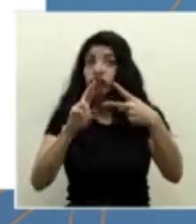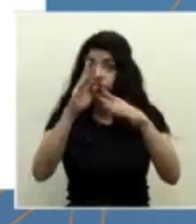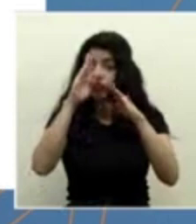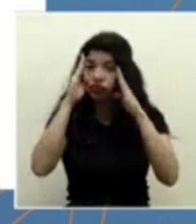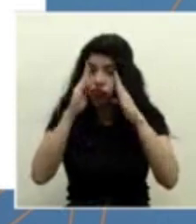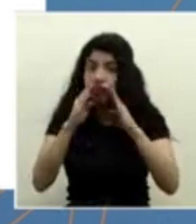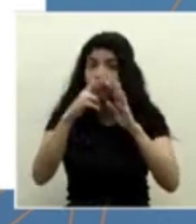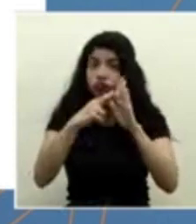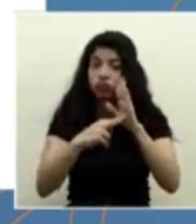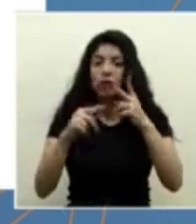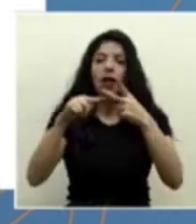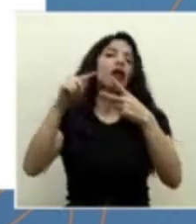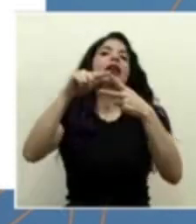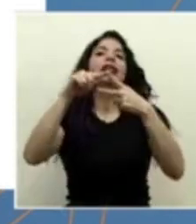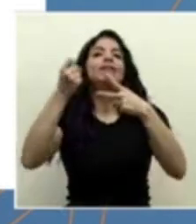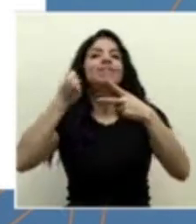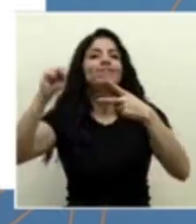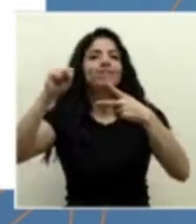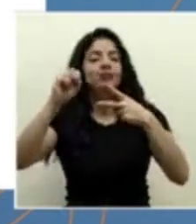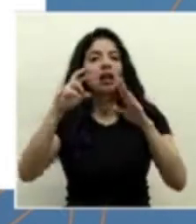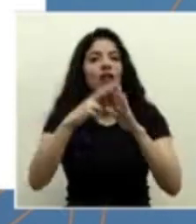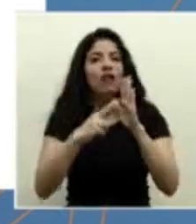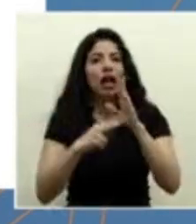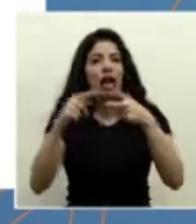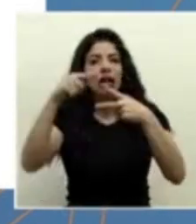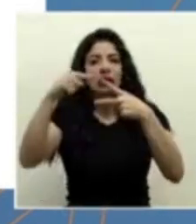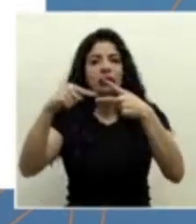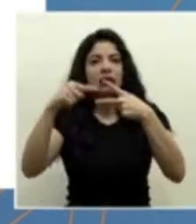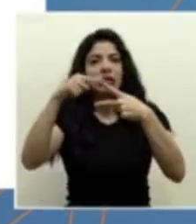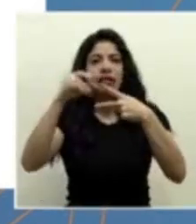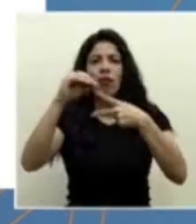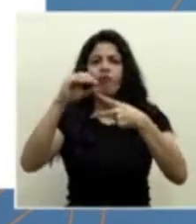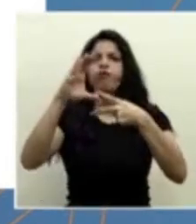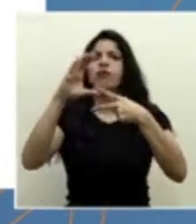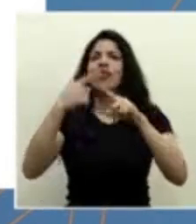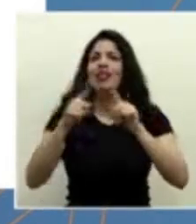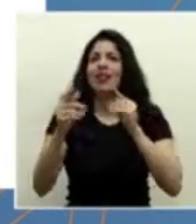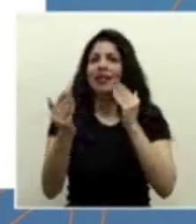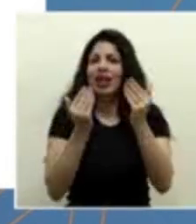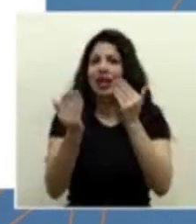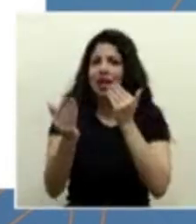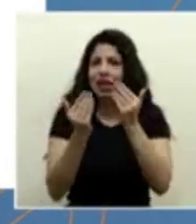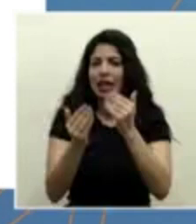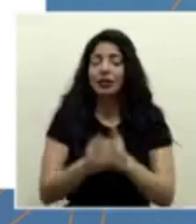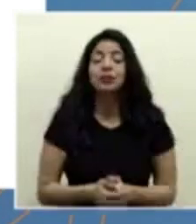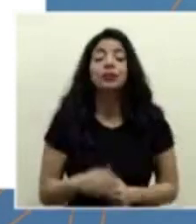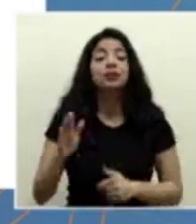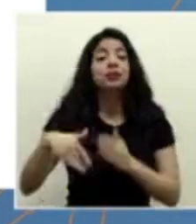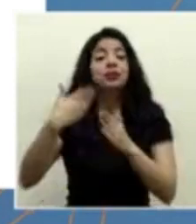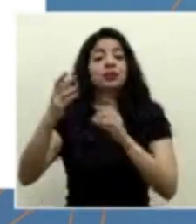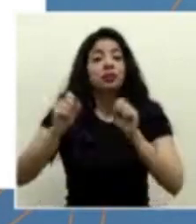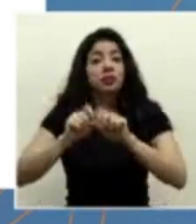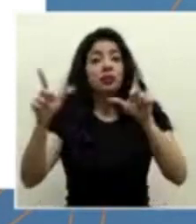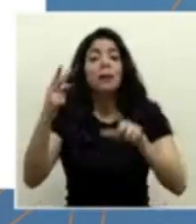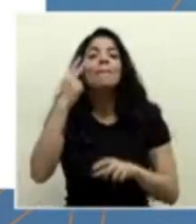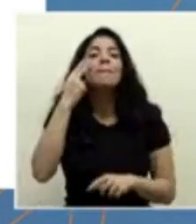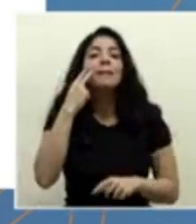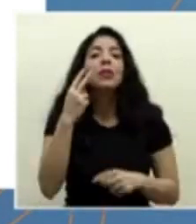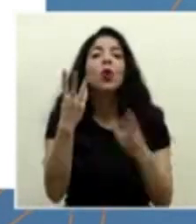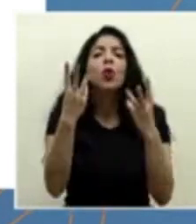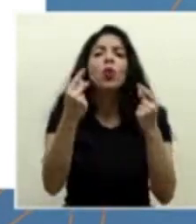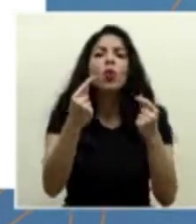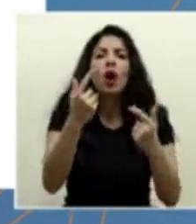acatamiento. La siguiente, por favor. Ahí vamos a ver en la siguiente lo que son los casos